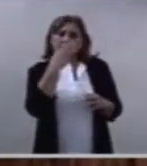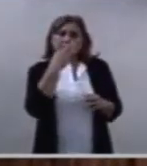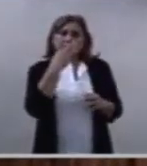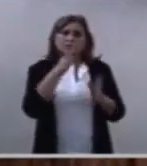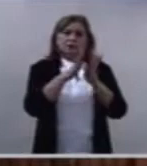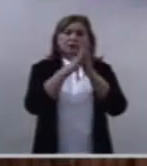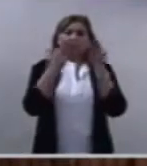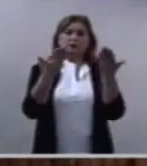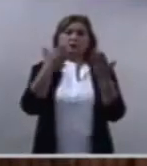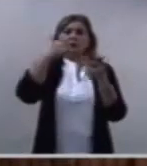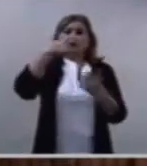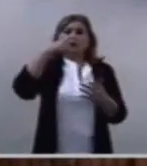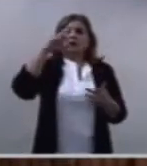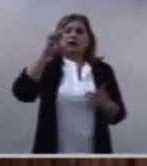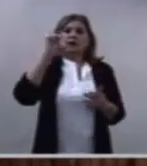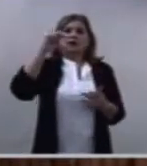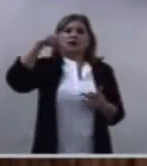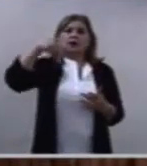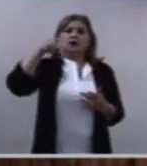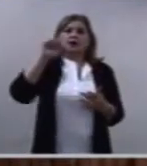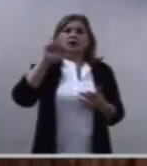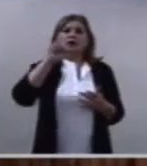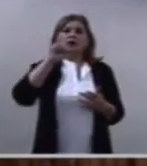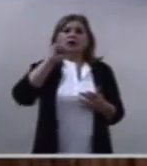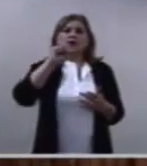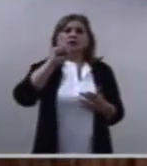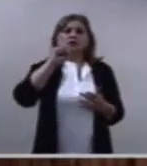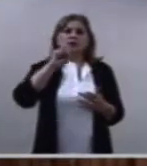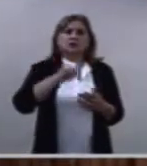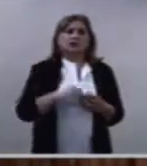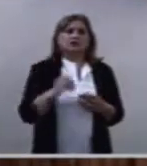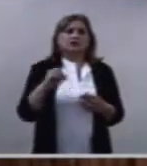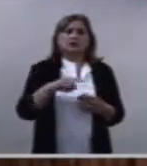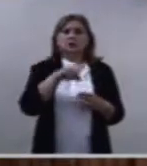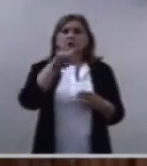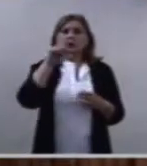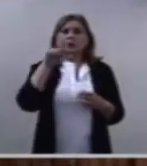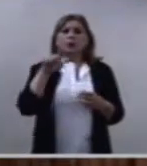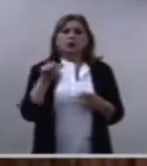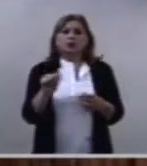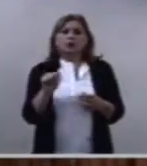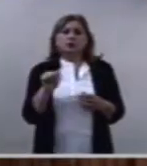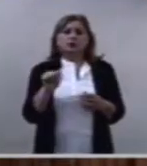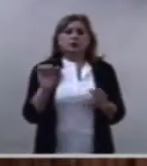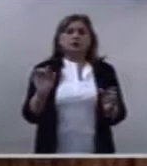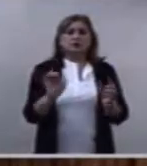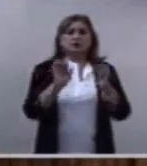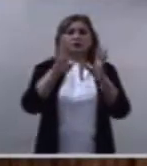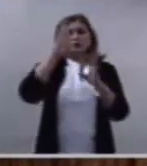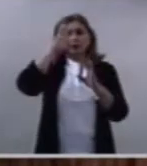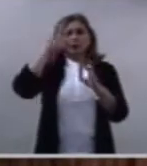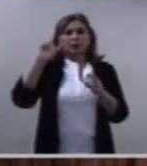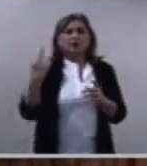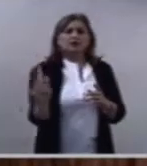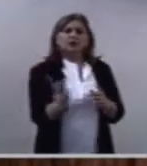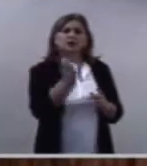Cuando el Señor, después de que Caín ha matado a su hermano Abel, le pregunta,